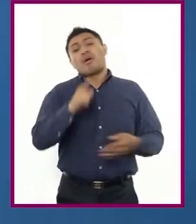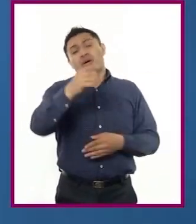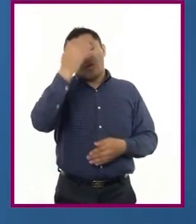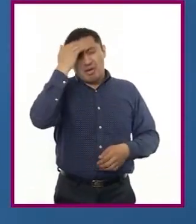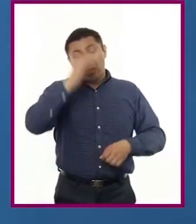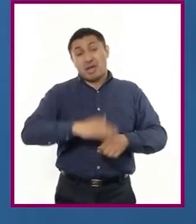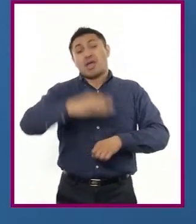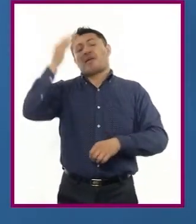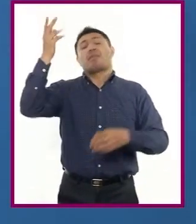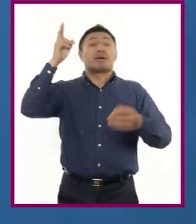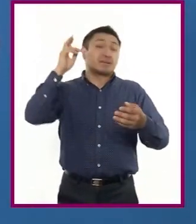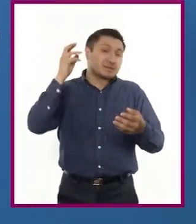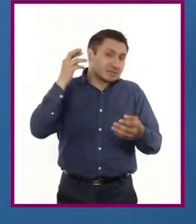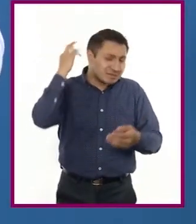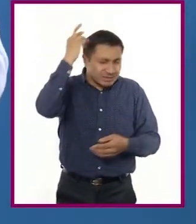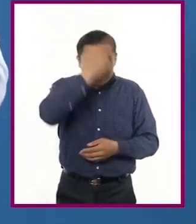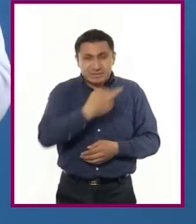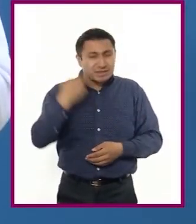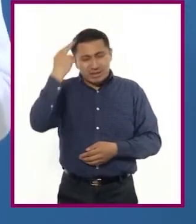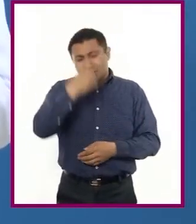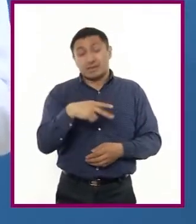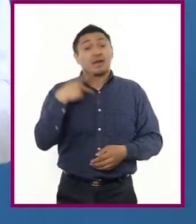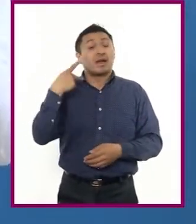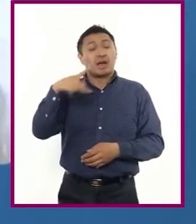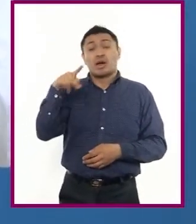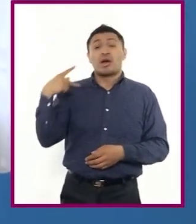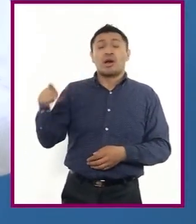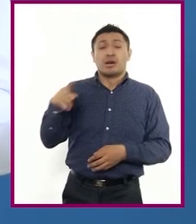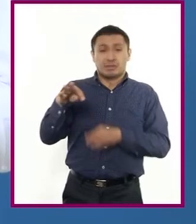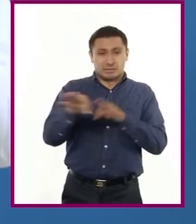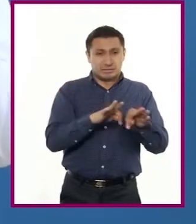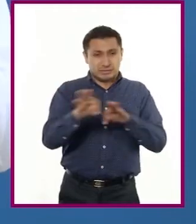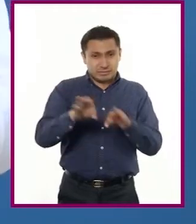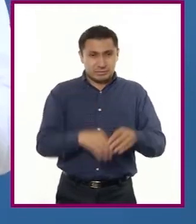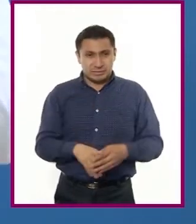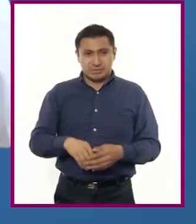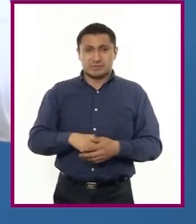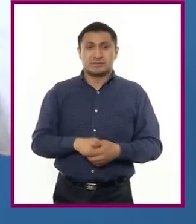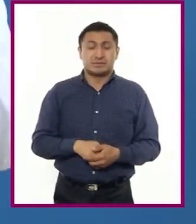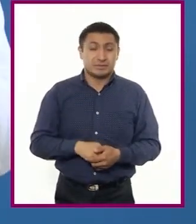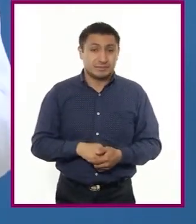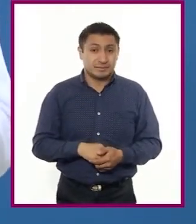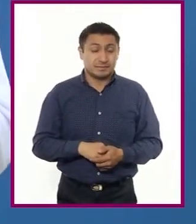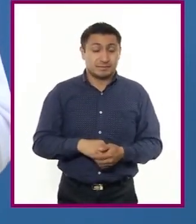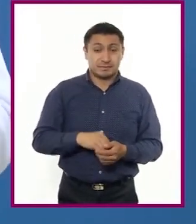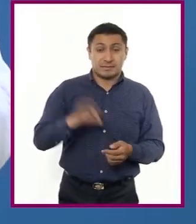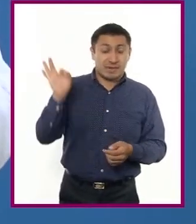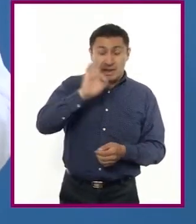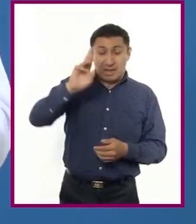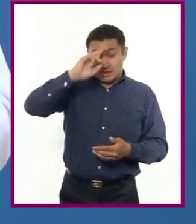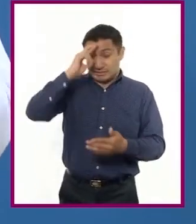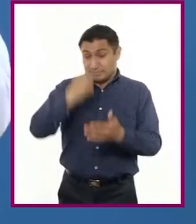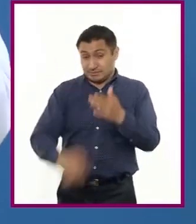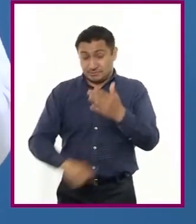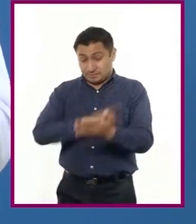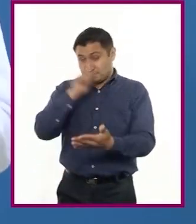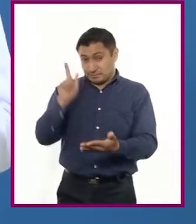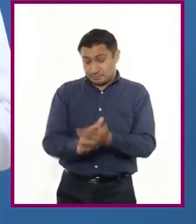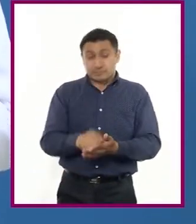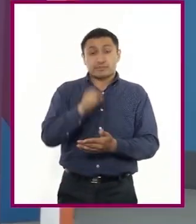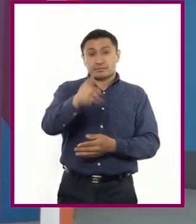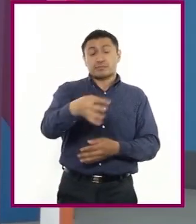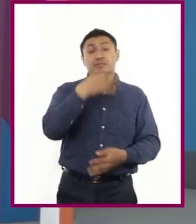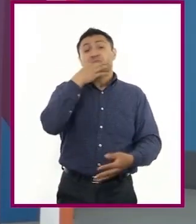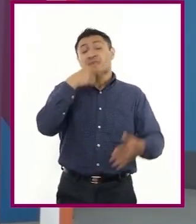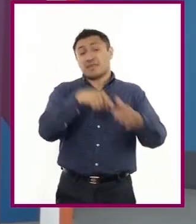críticamente su desempeño y las sanciones previstas que recibirán en caso de que no respeten lo establecido en las